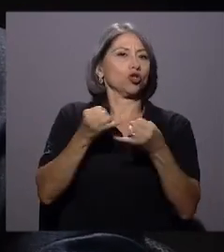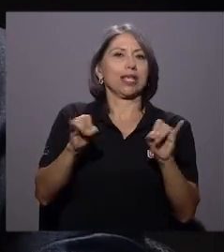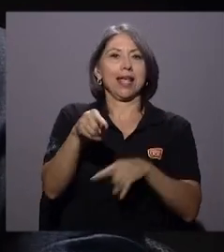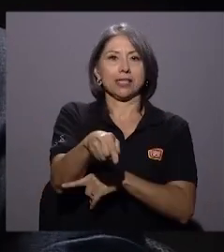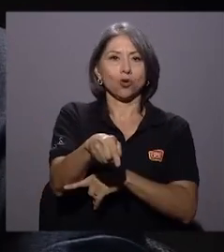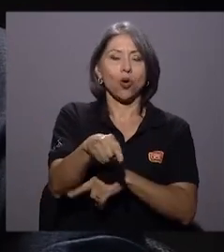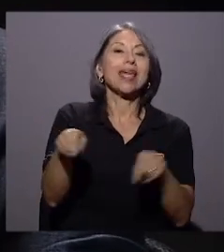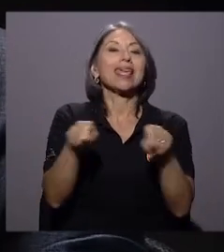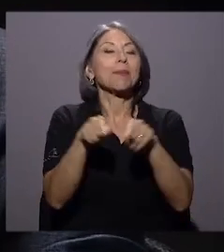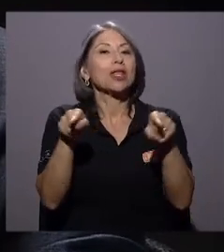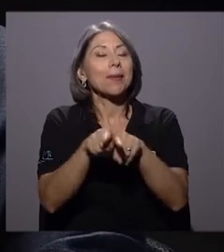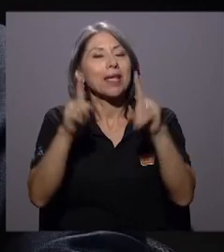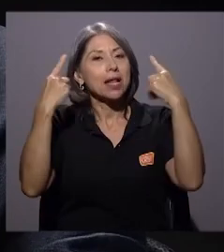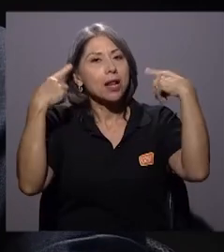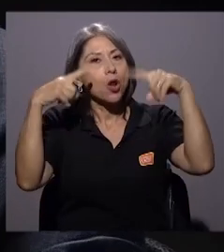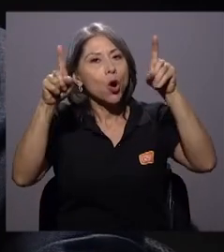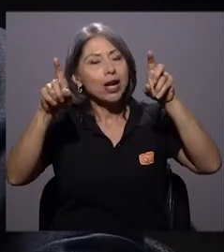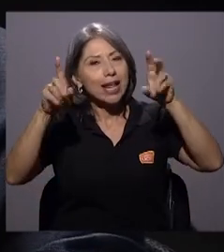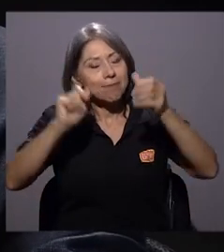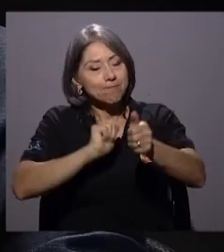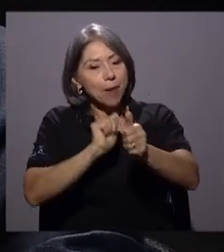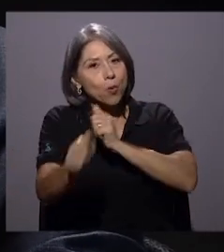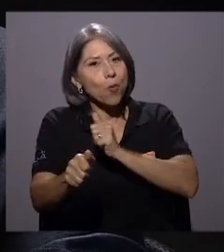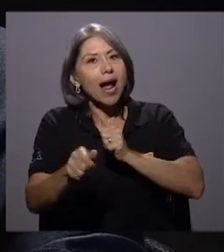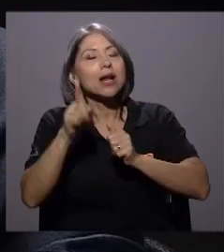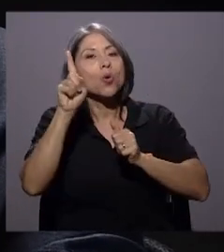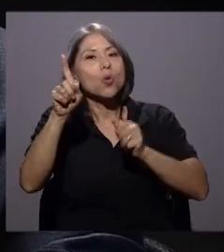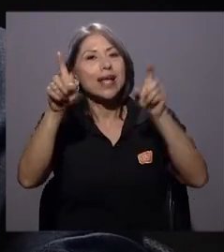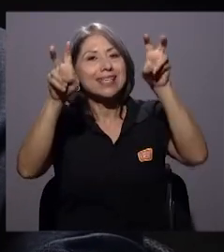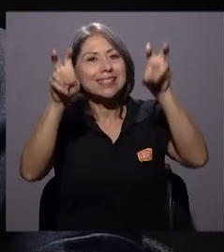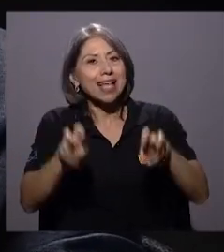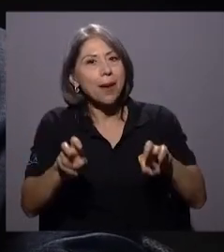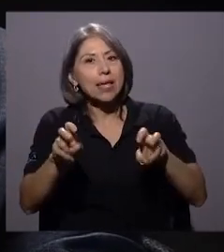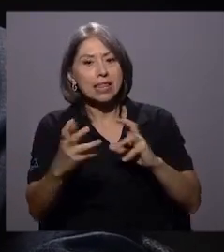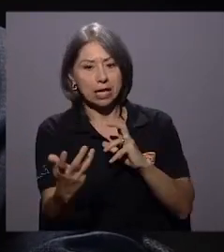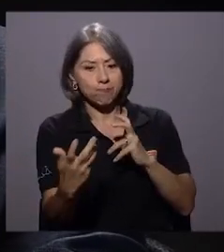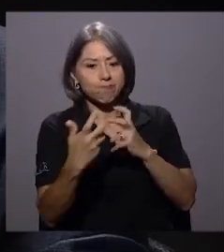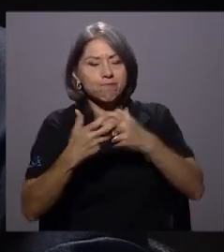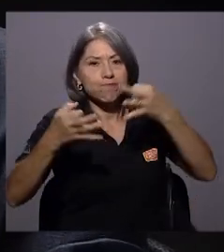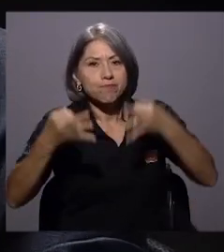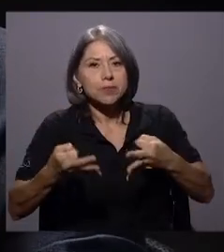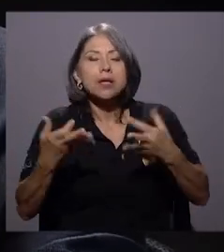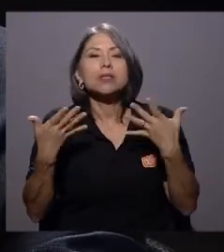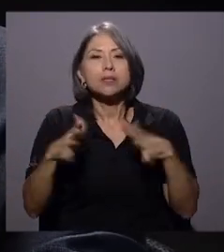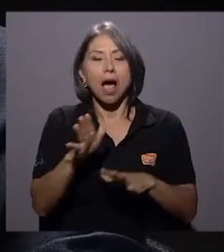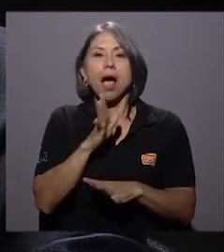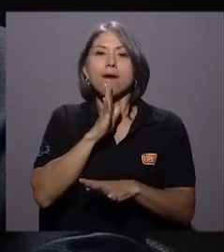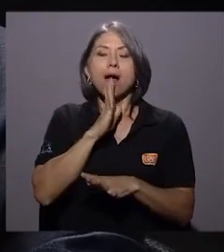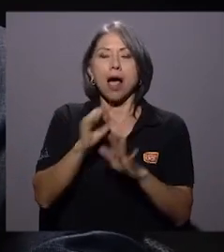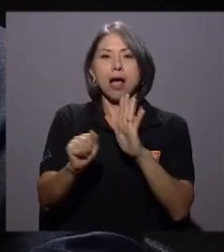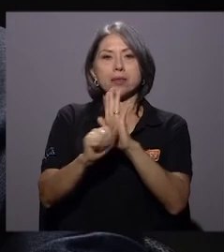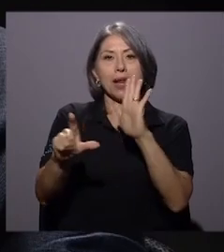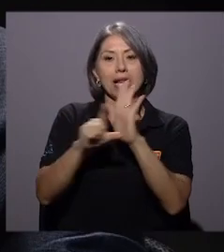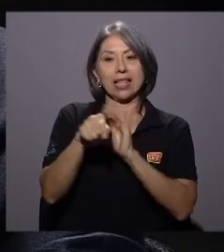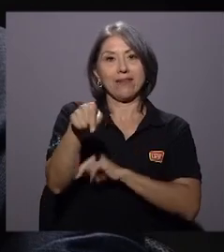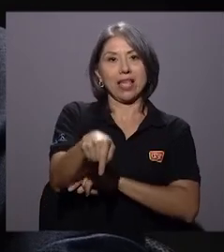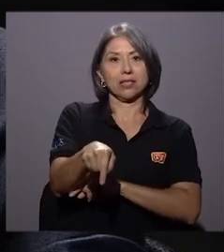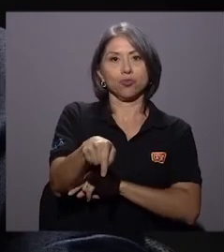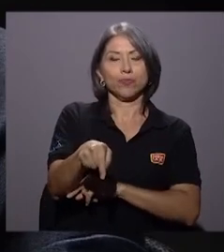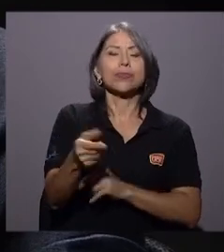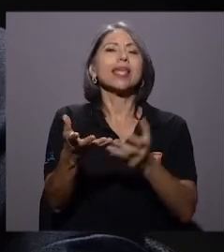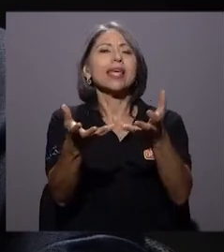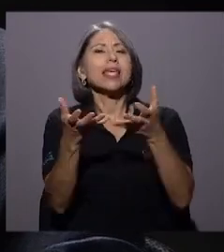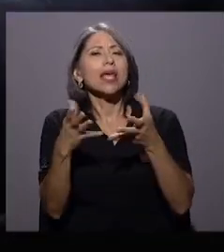un examen de idoneidad. Planteamos esta discusión en la Asamblea Legislativa. Quiero contarle a los costarricenses que este